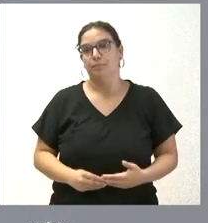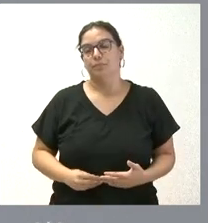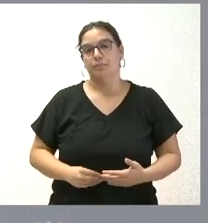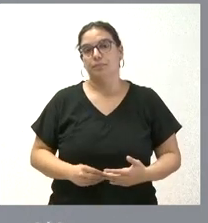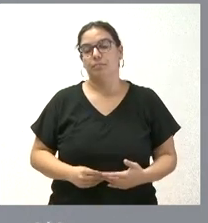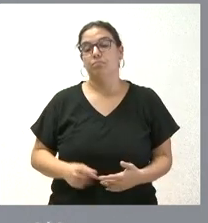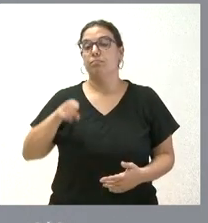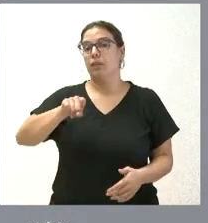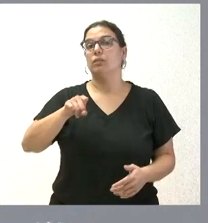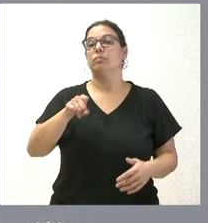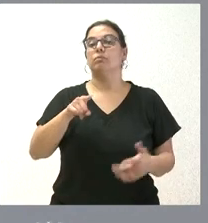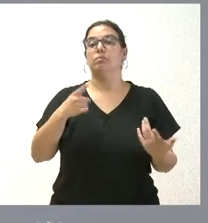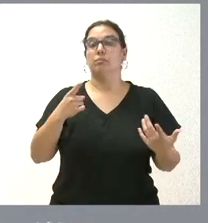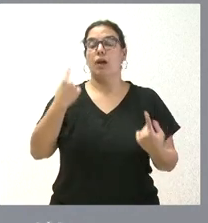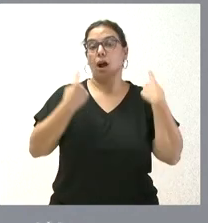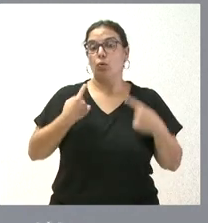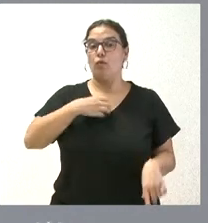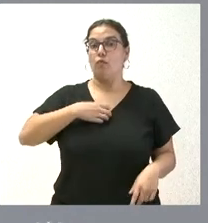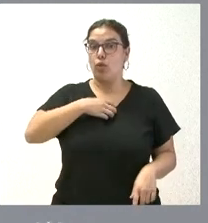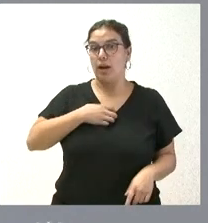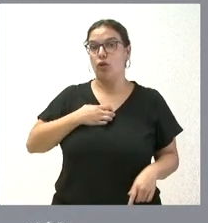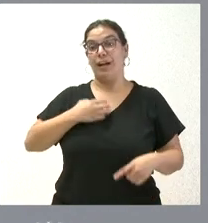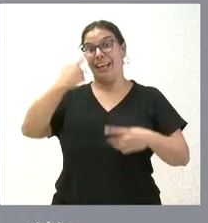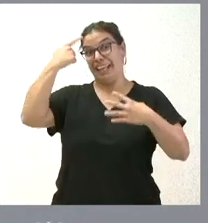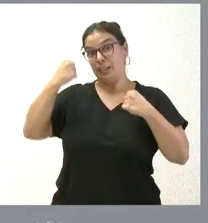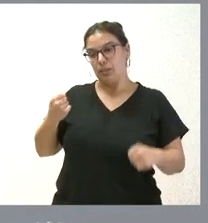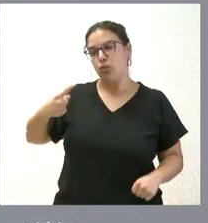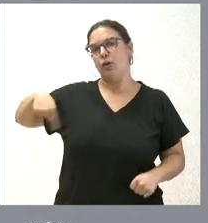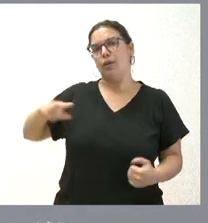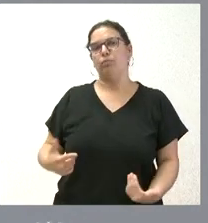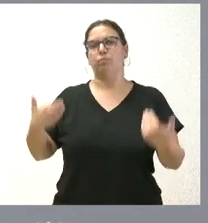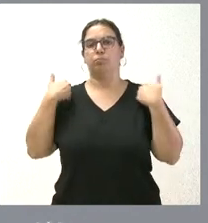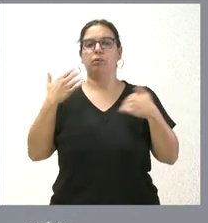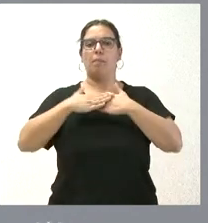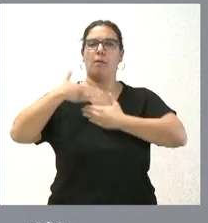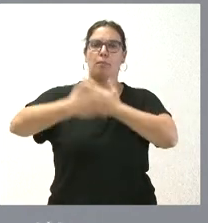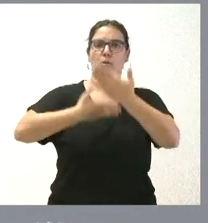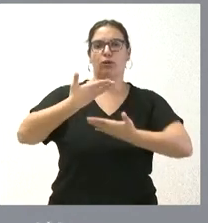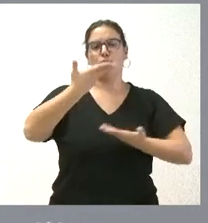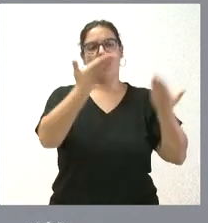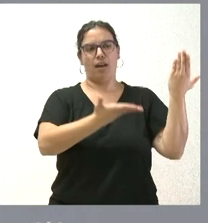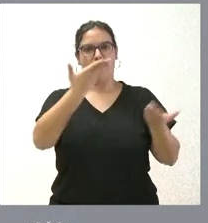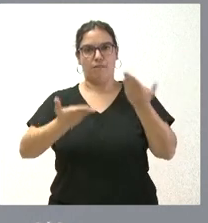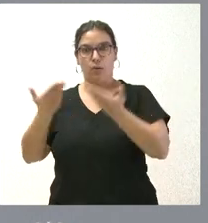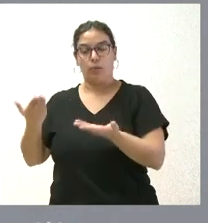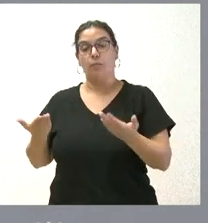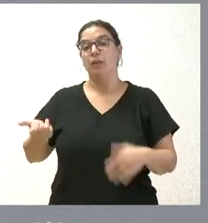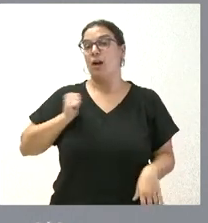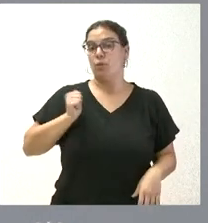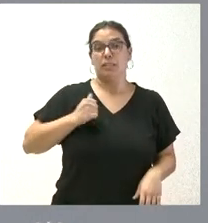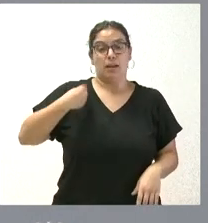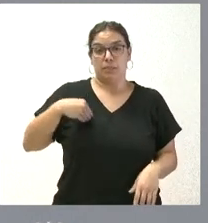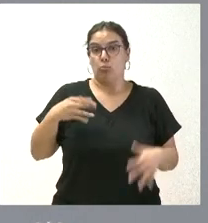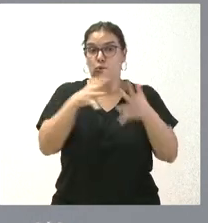determinados empleados públicos especializados los que estarán implicados en este proceso y se aprovechará la estructura administrativa